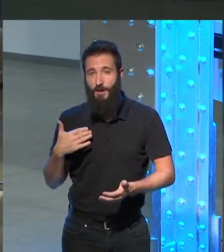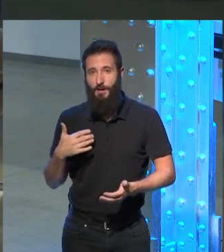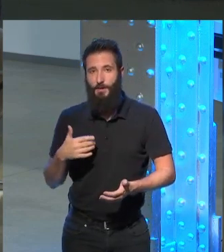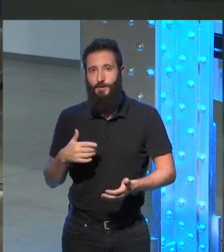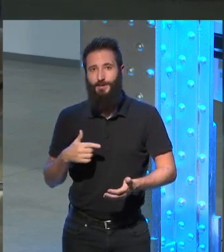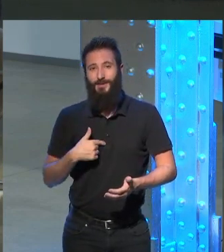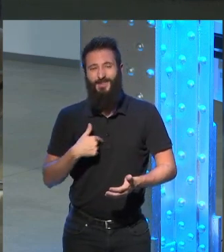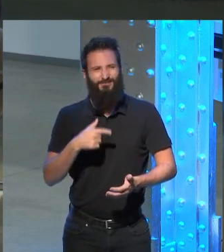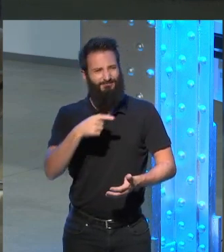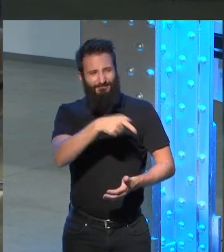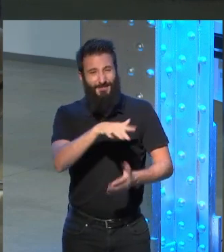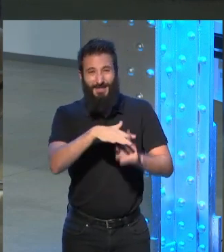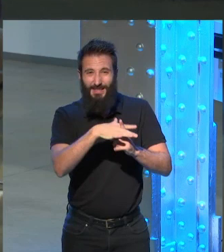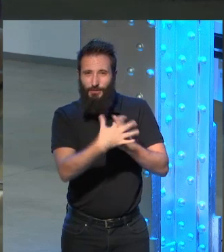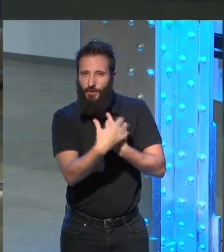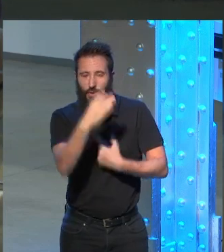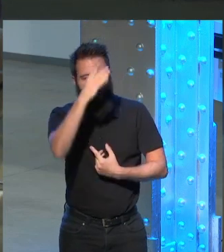no me acuerdo de eso